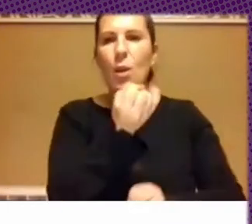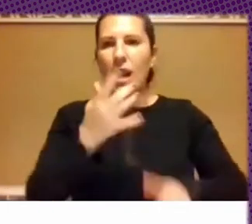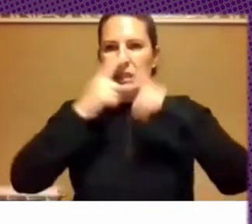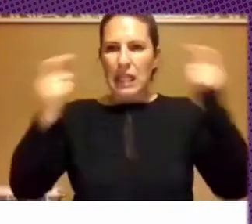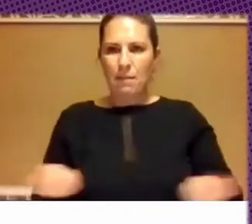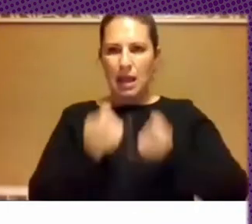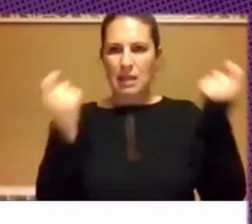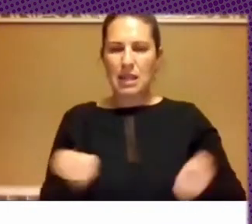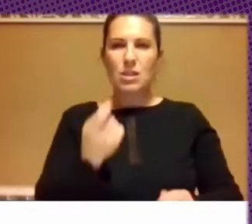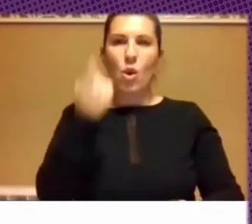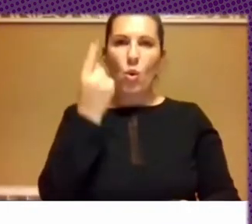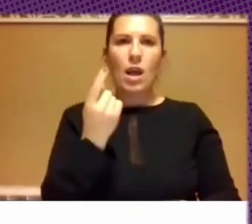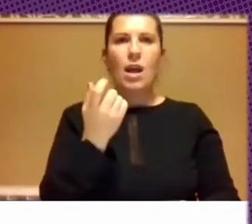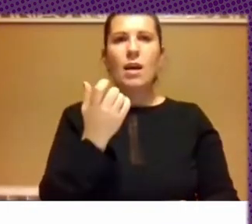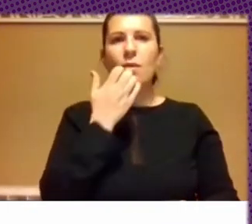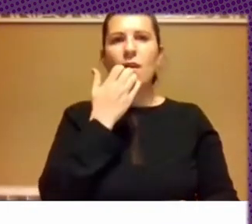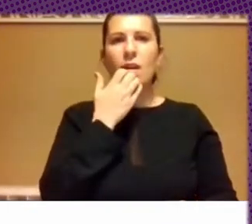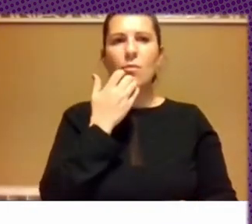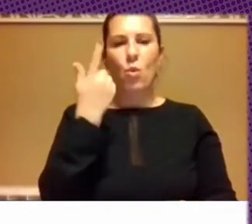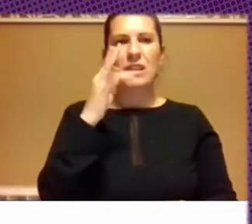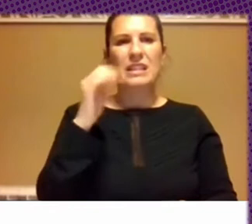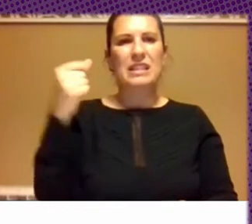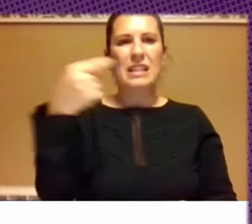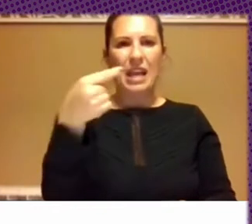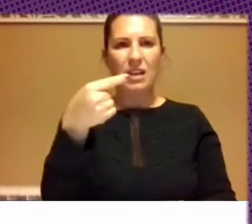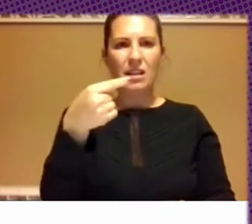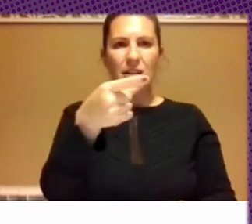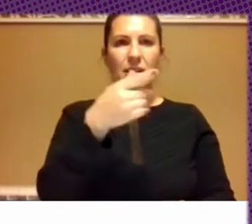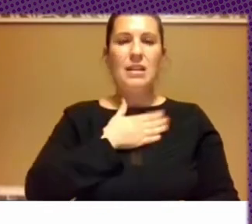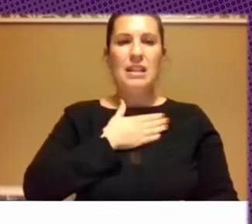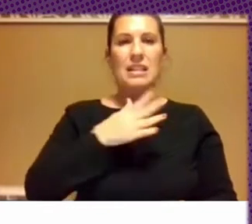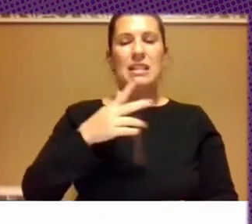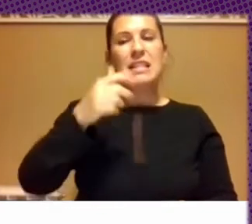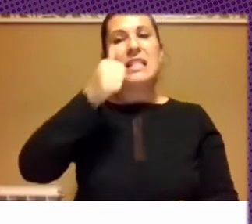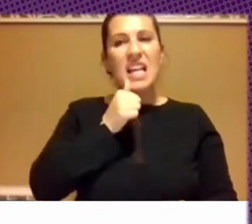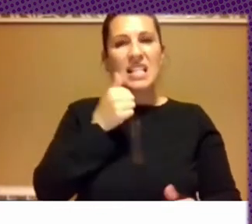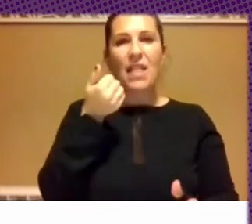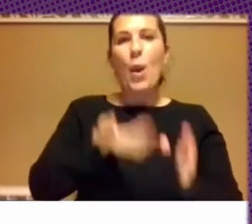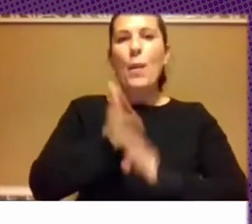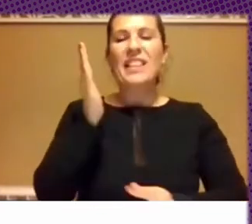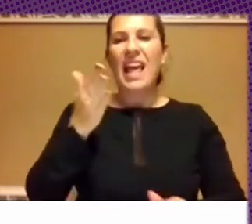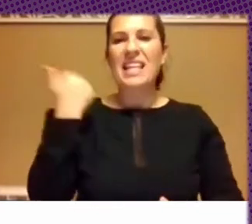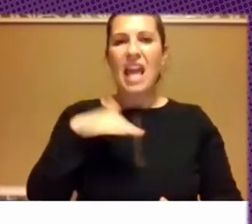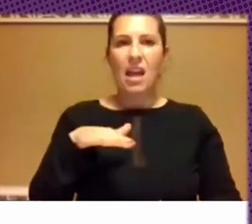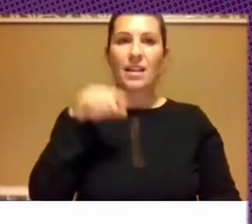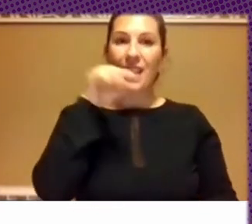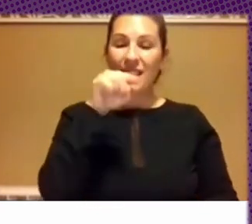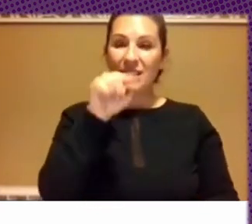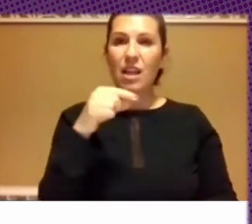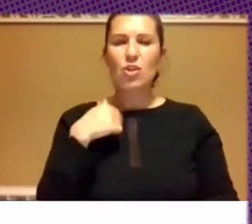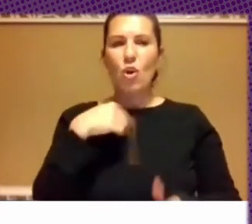esta era un tag, eh, que salió, que era el Sánchez Veteya. Y de este tag coleccioné como